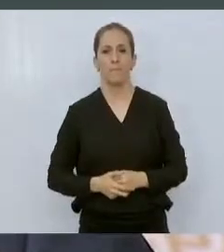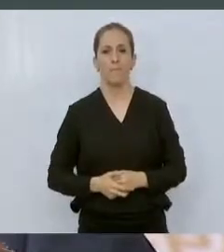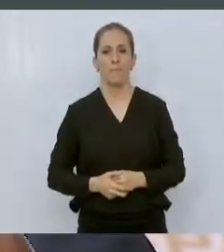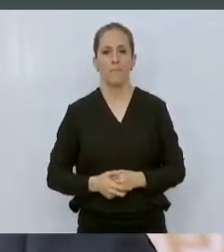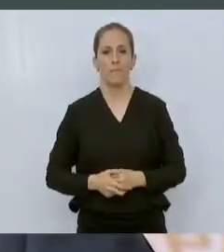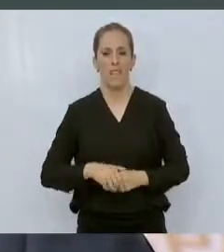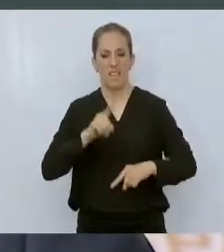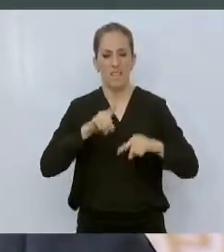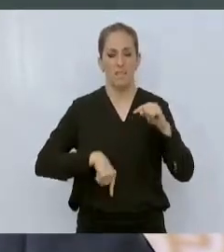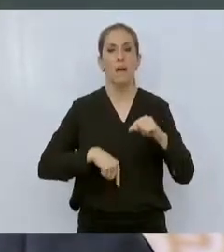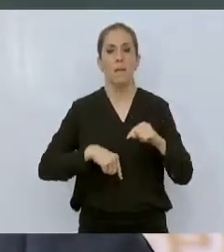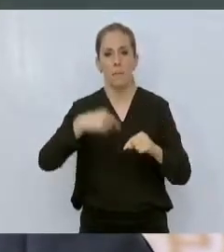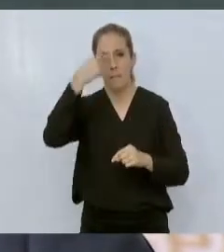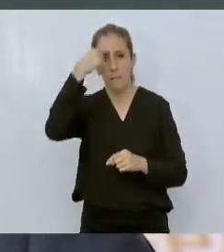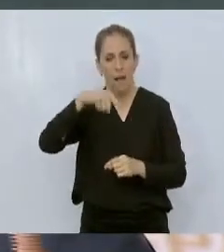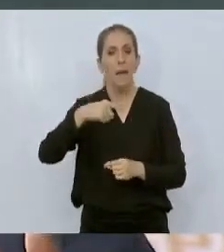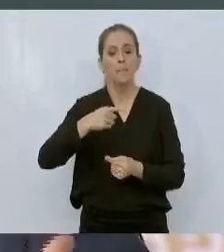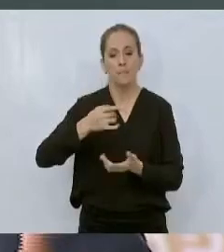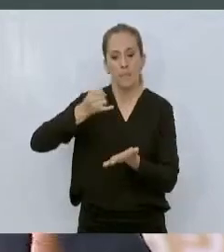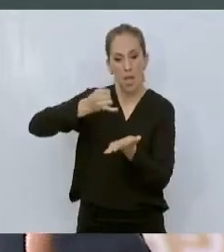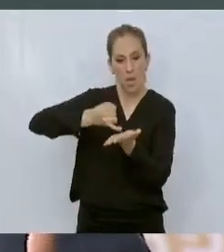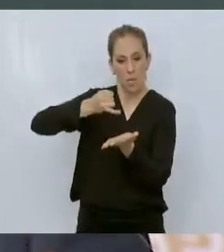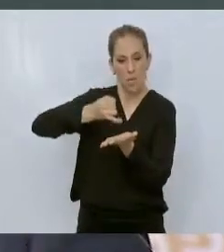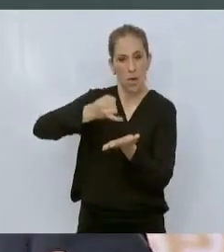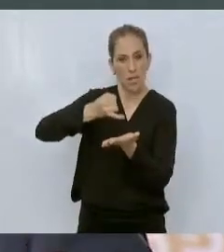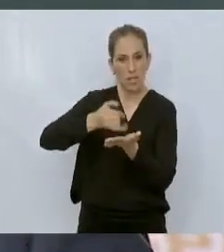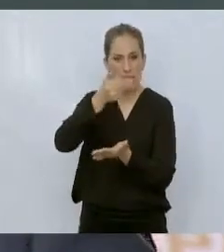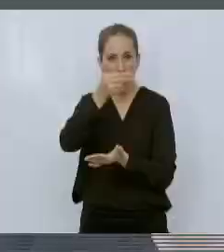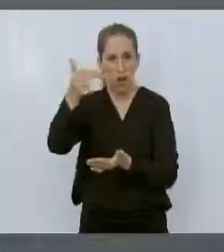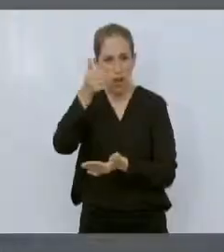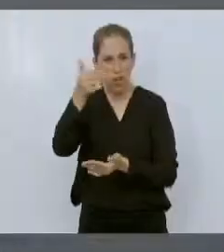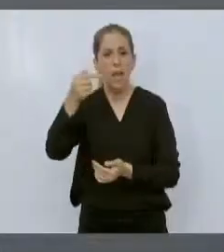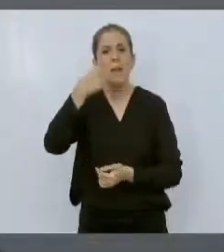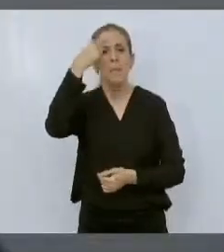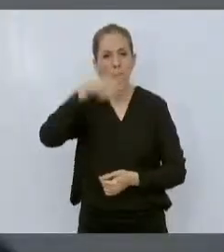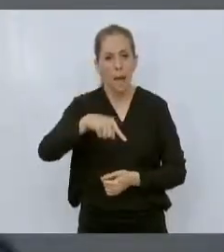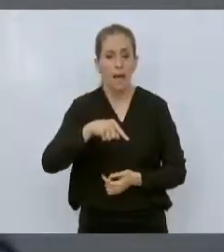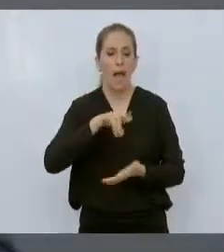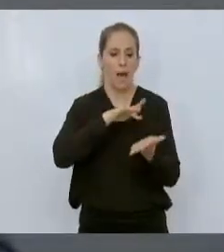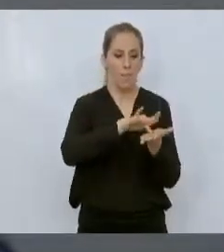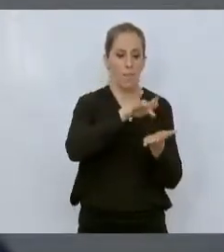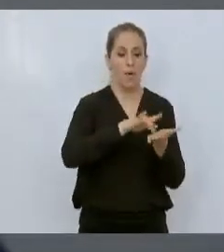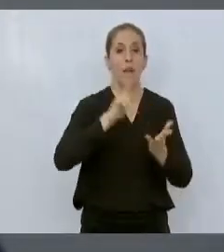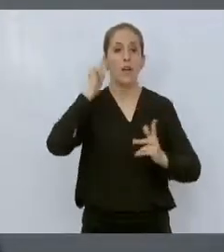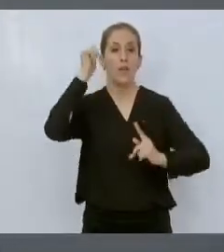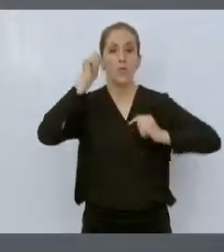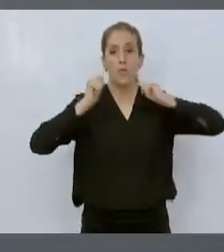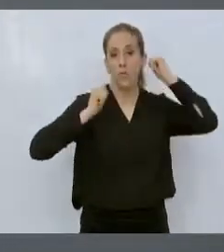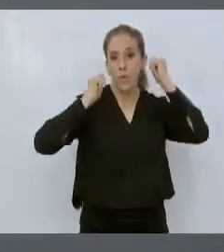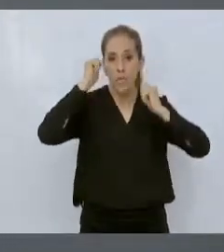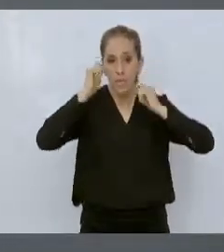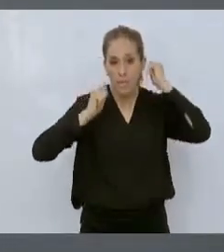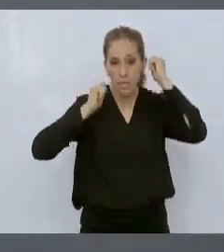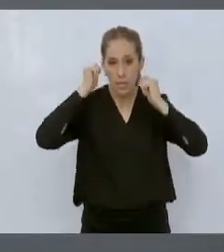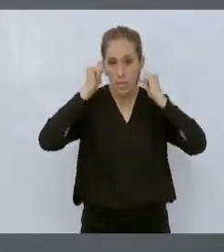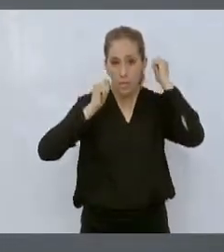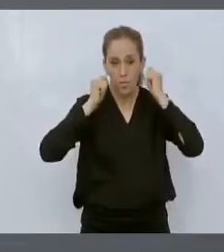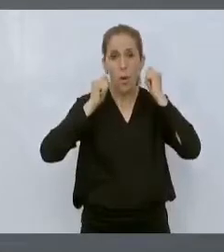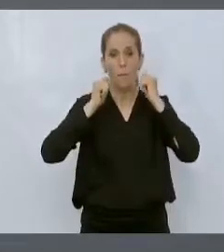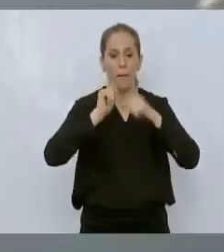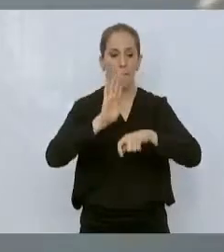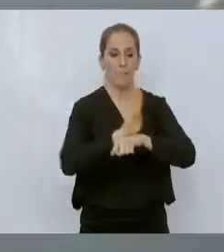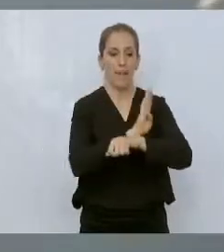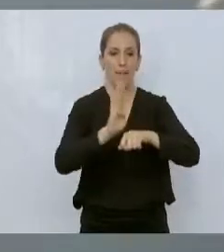sobre ocupación hotelera y creamos un fondo de turismo en donde el municipio de Linares es beneficiario